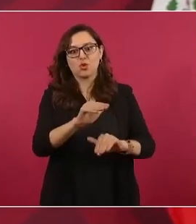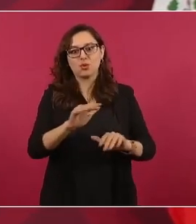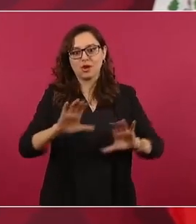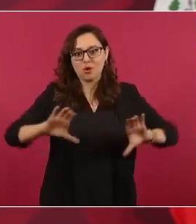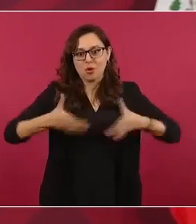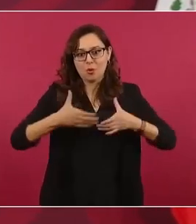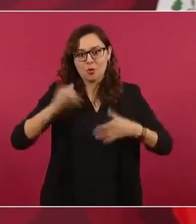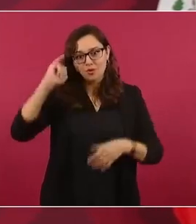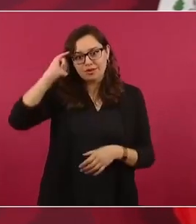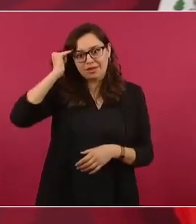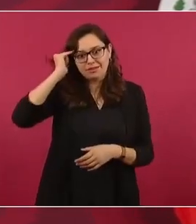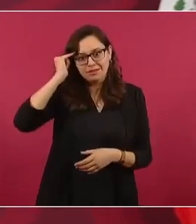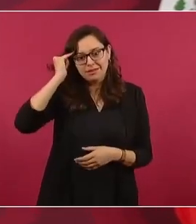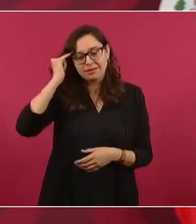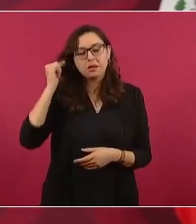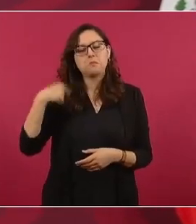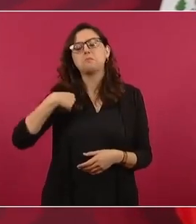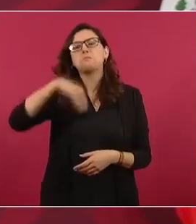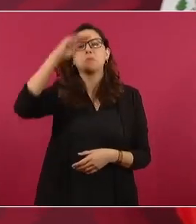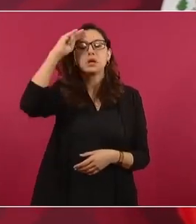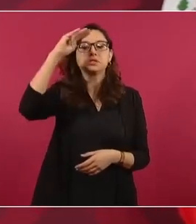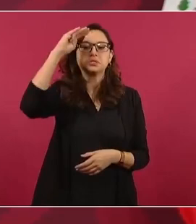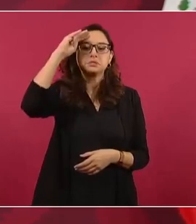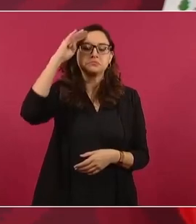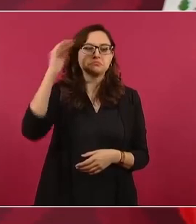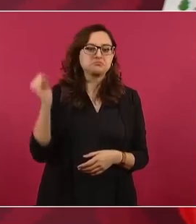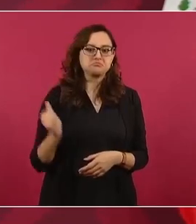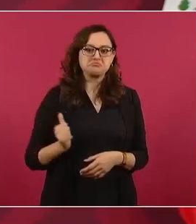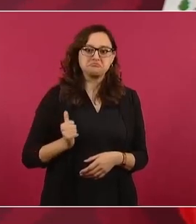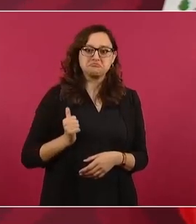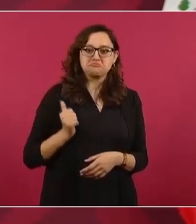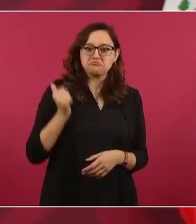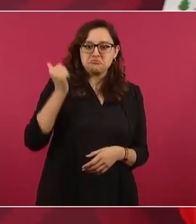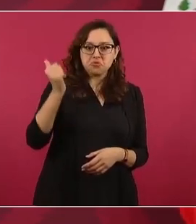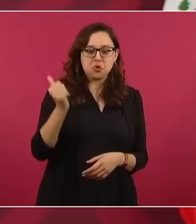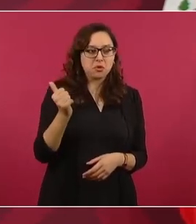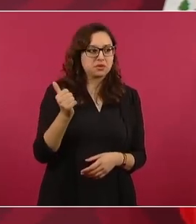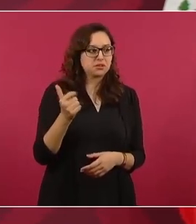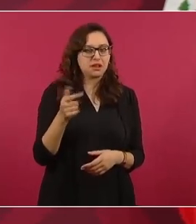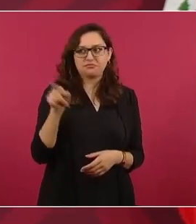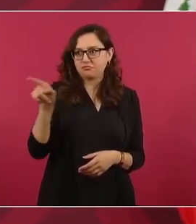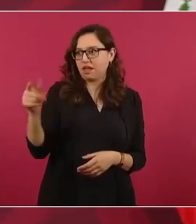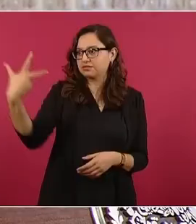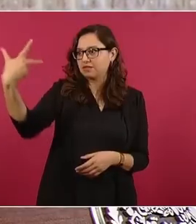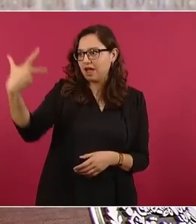indígenas. estando ahí, y estaban los compañeros de las cámaras,